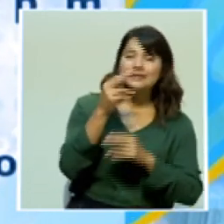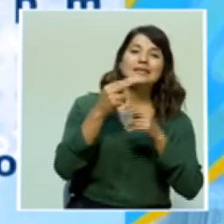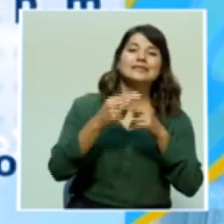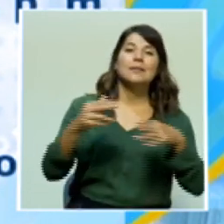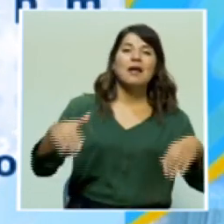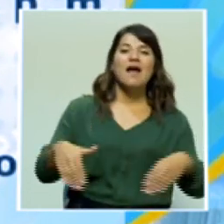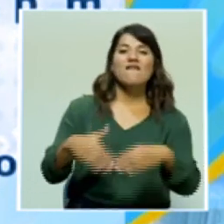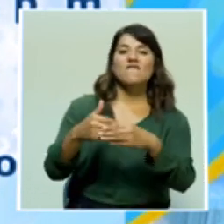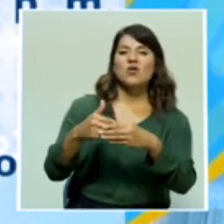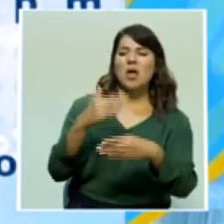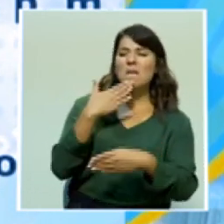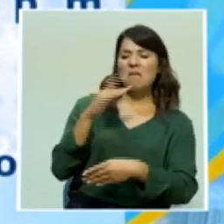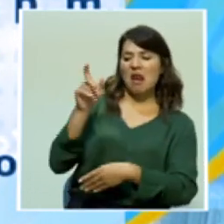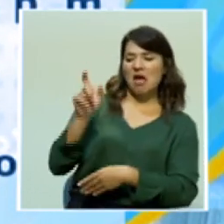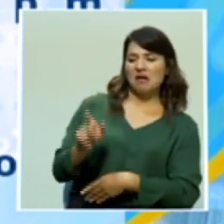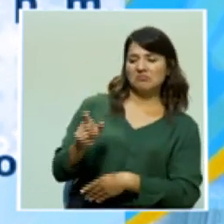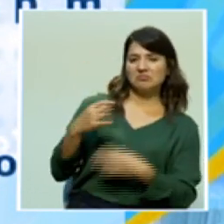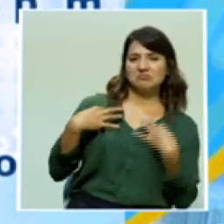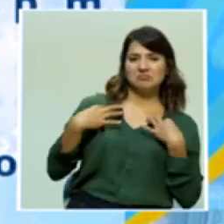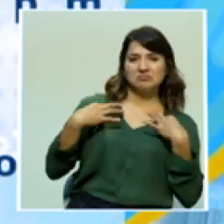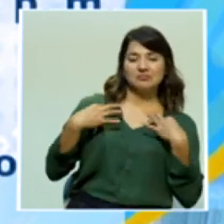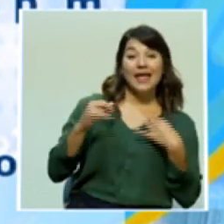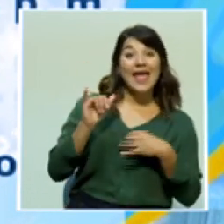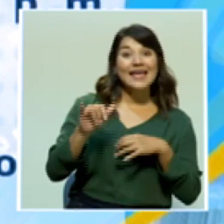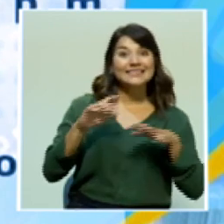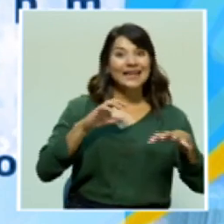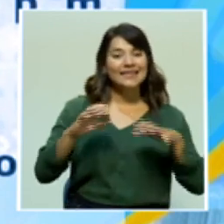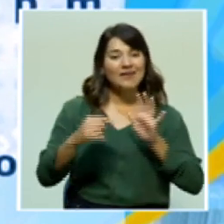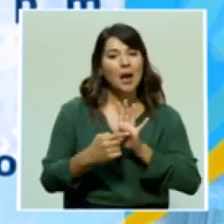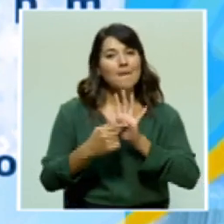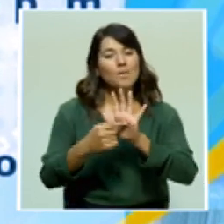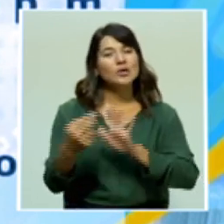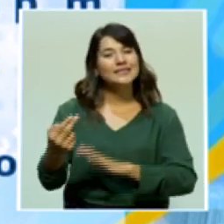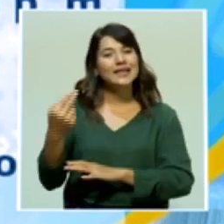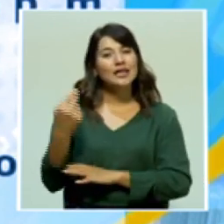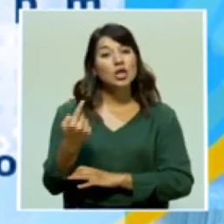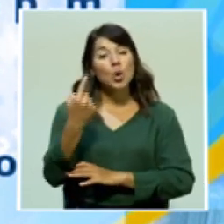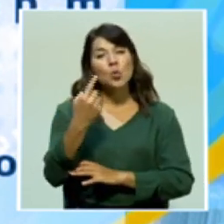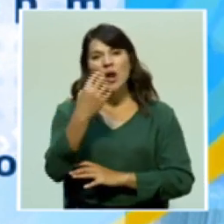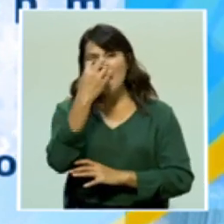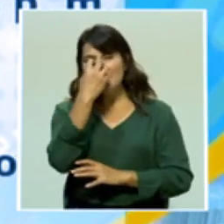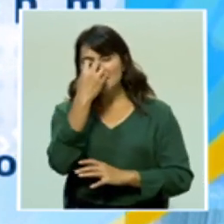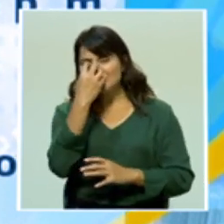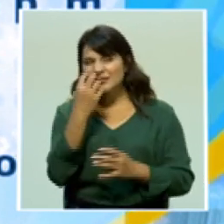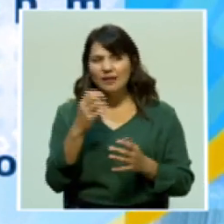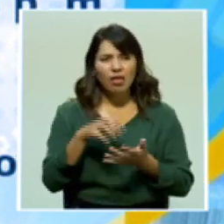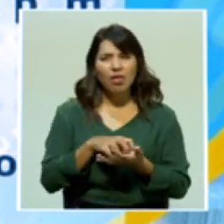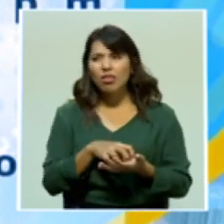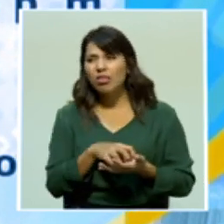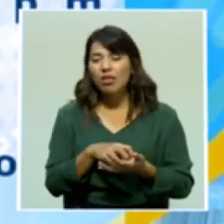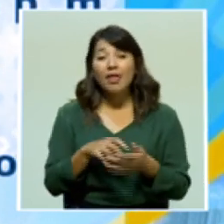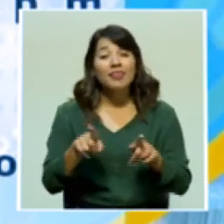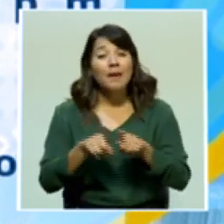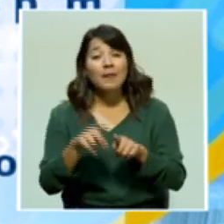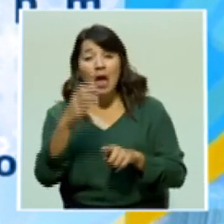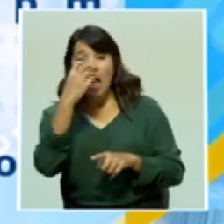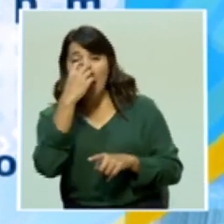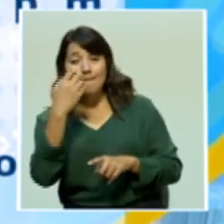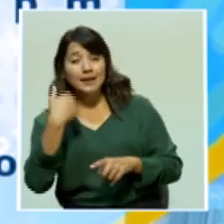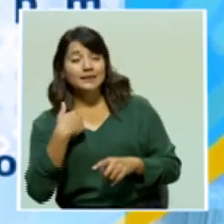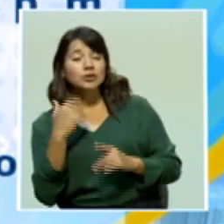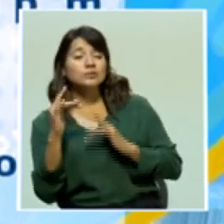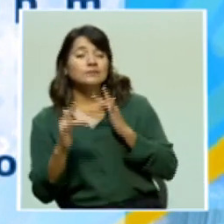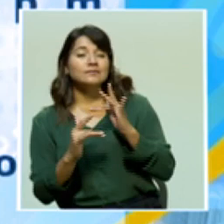Malafachas. Este espectáculo muestra la historia de una indecisa payasa y un payaso muy enamorado que decide